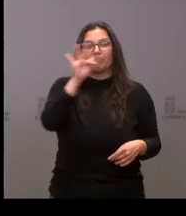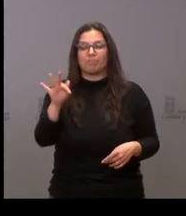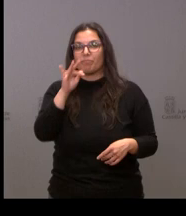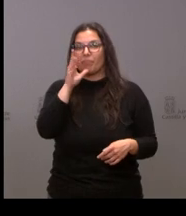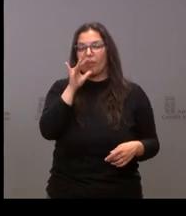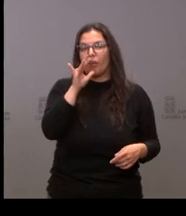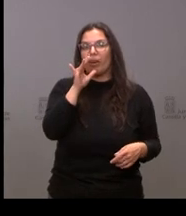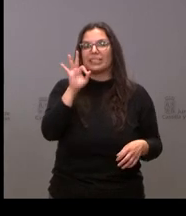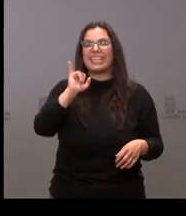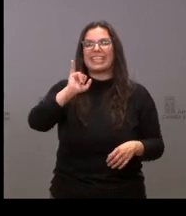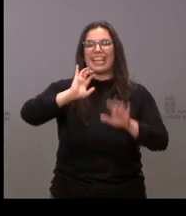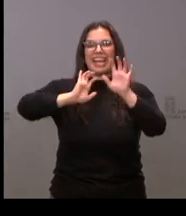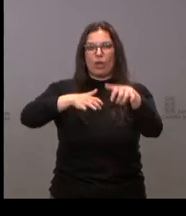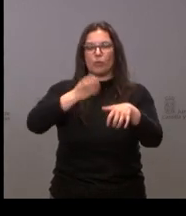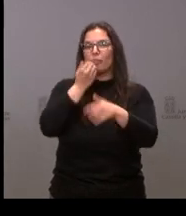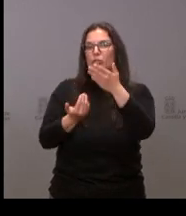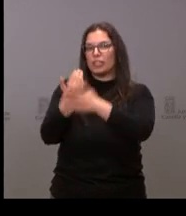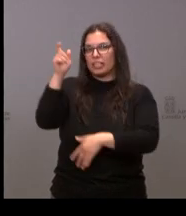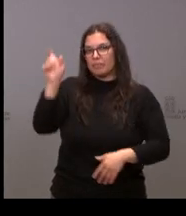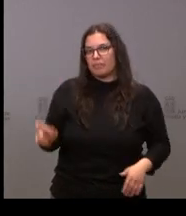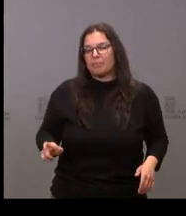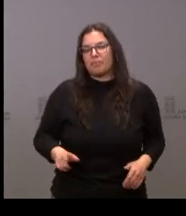Domínguez de y León Buenos días Carlos